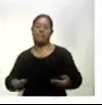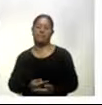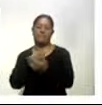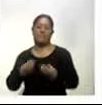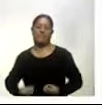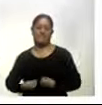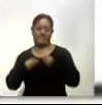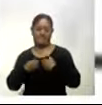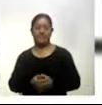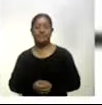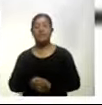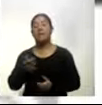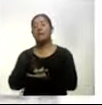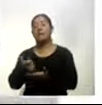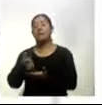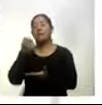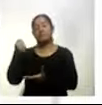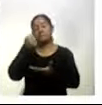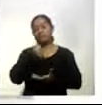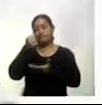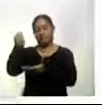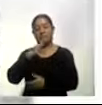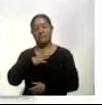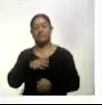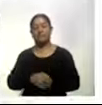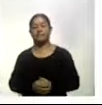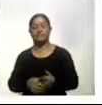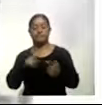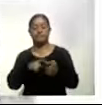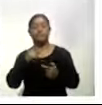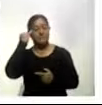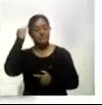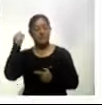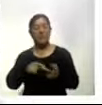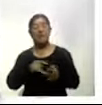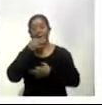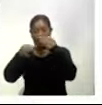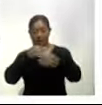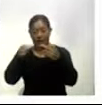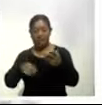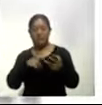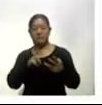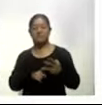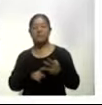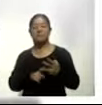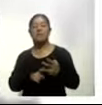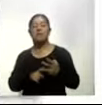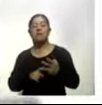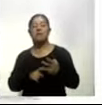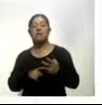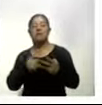recurso se podrá aplicar en los siguientes rubros. La creación, promoción y fomento de manifestaciones